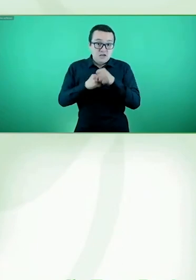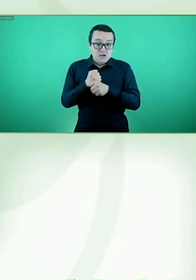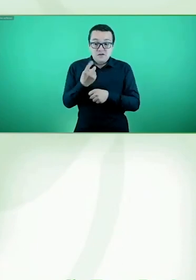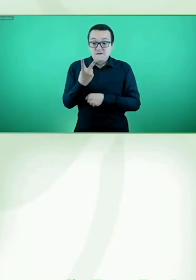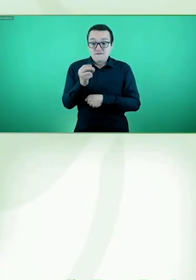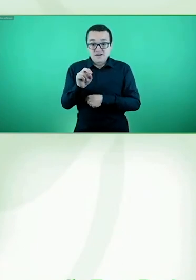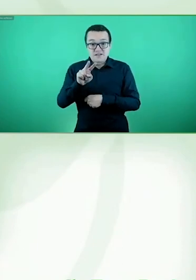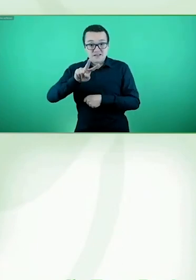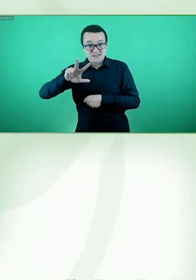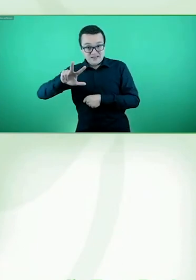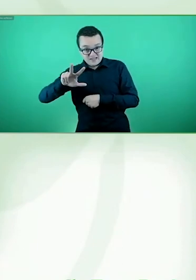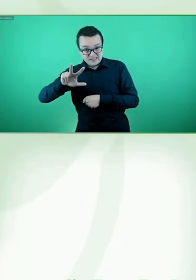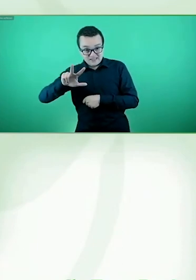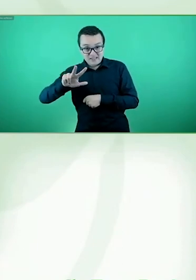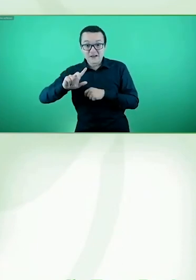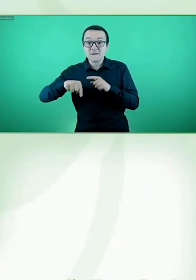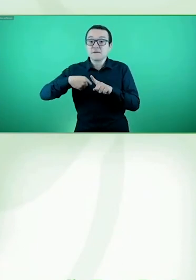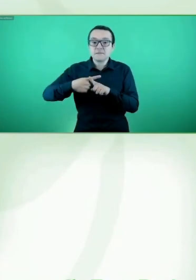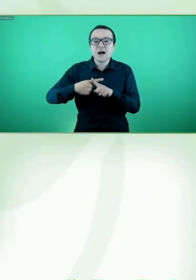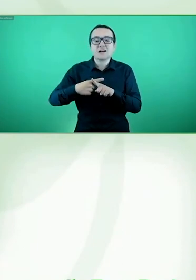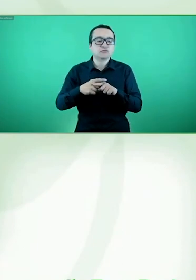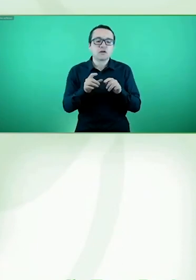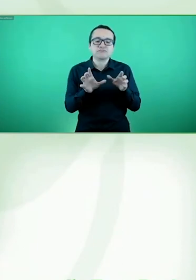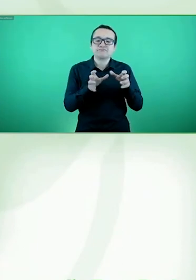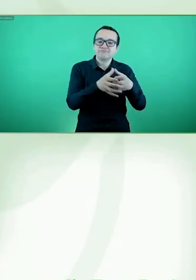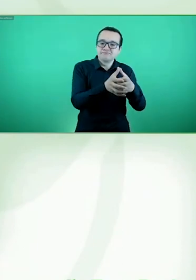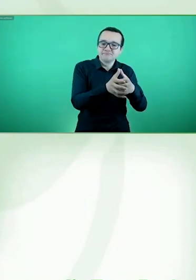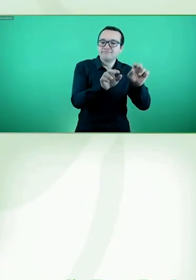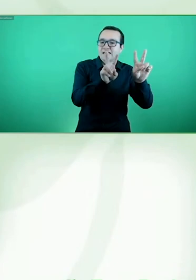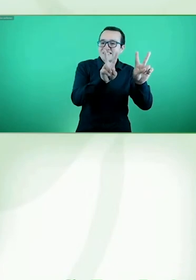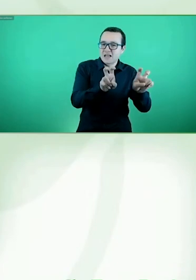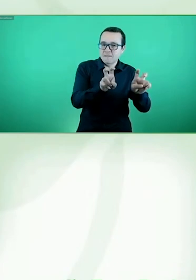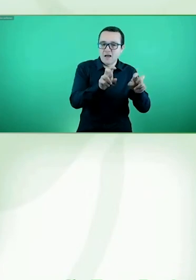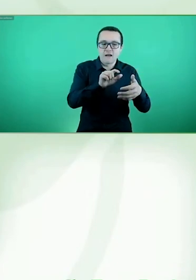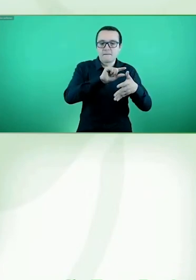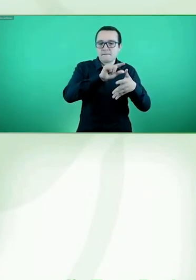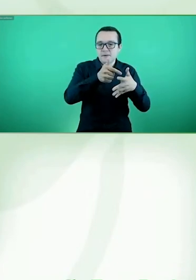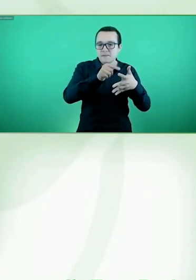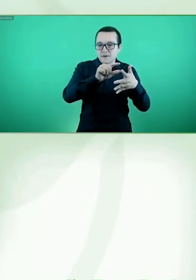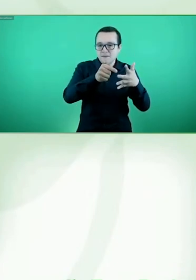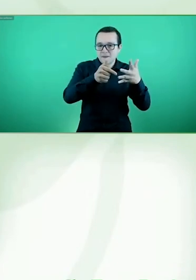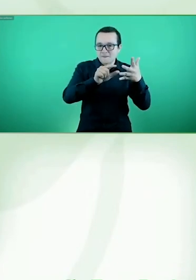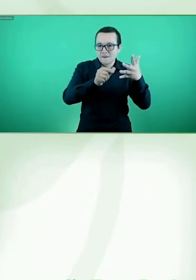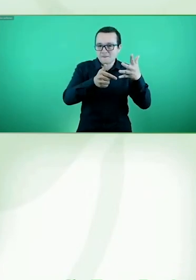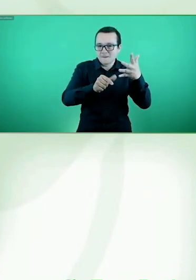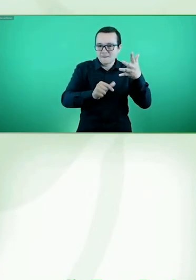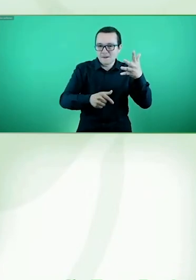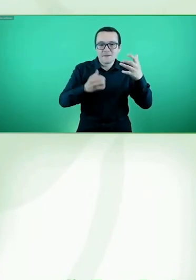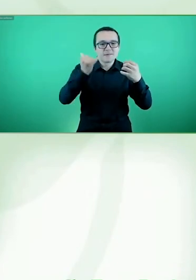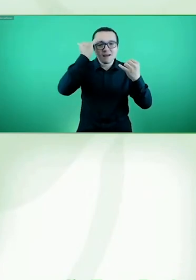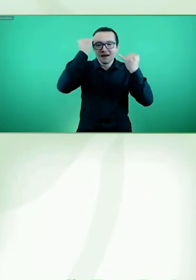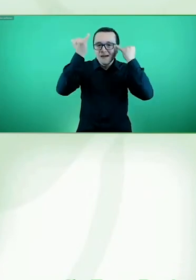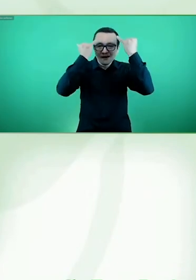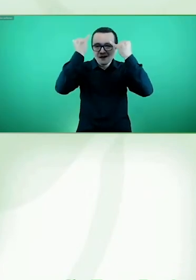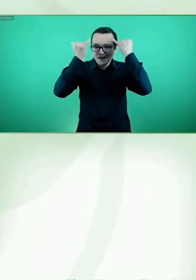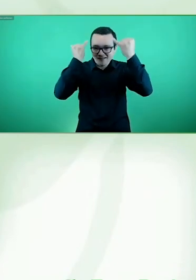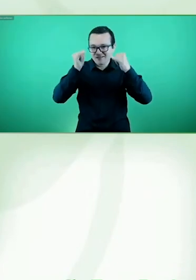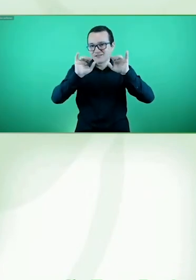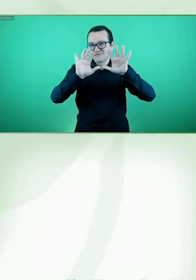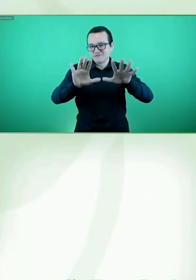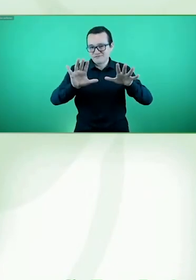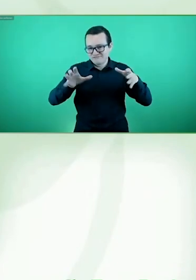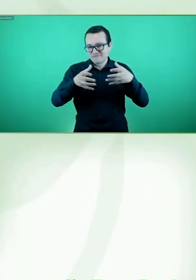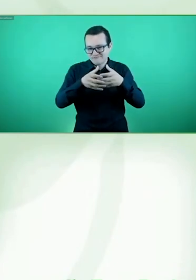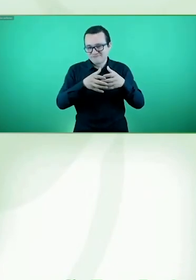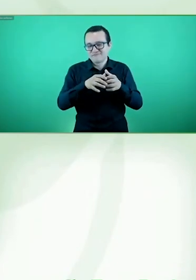temáticas donde las diferentes iniciativas que se han planteado en esta edición de Ciro Project van a estar